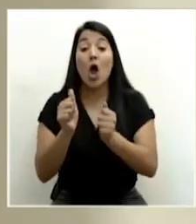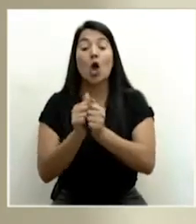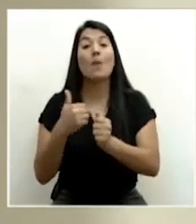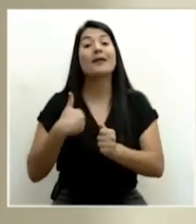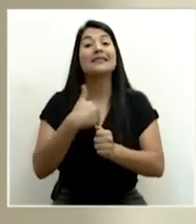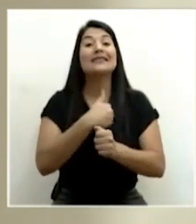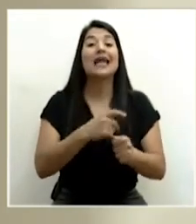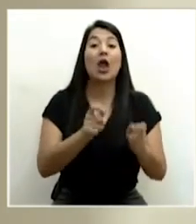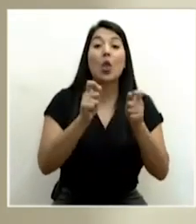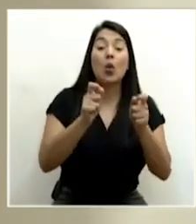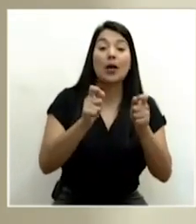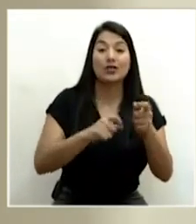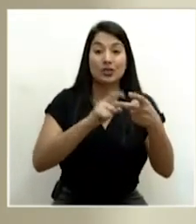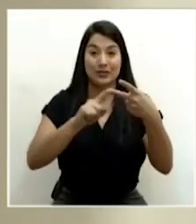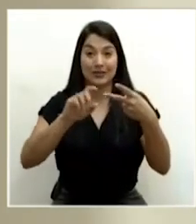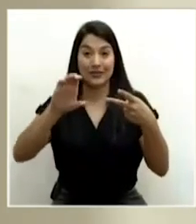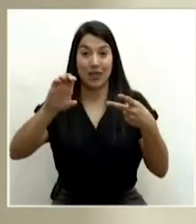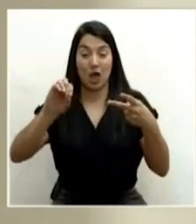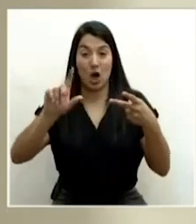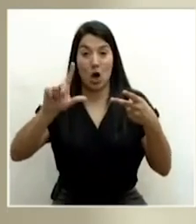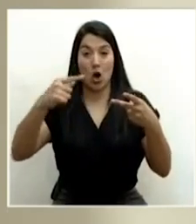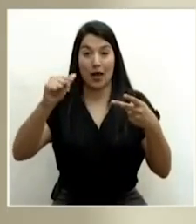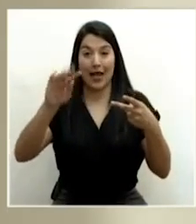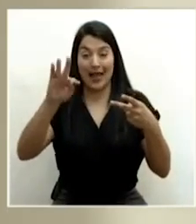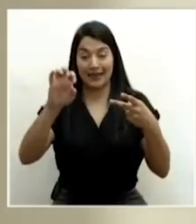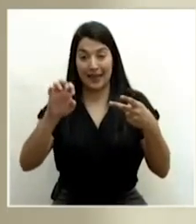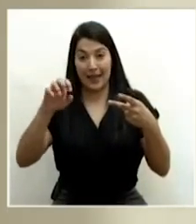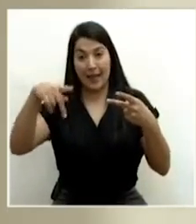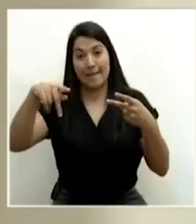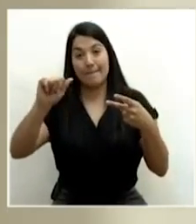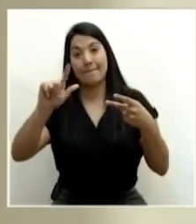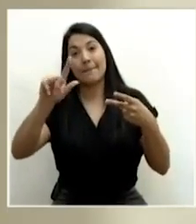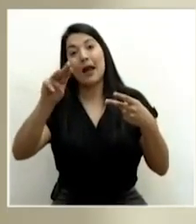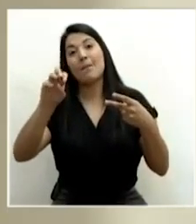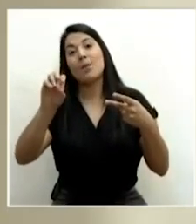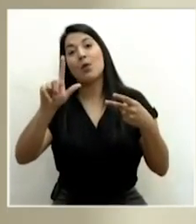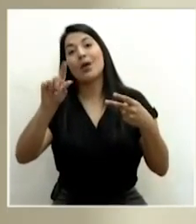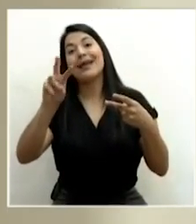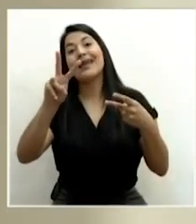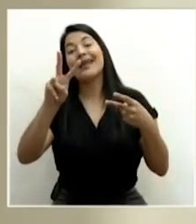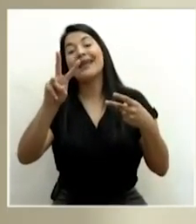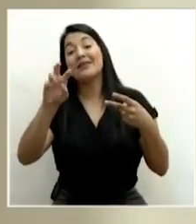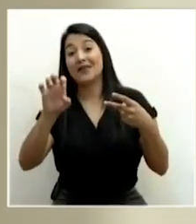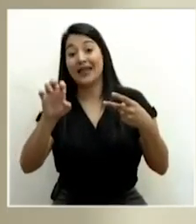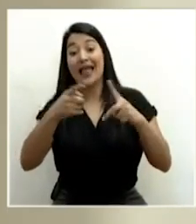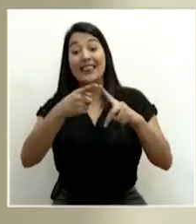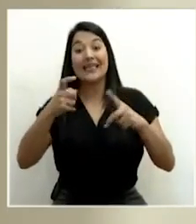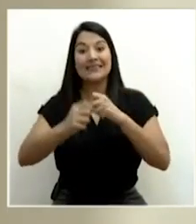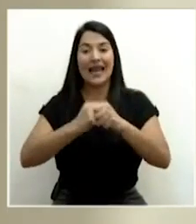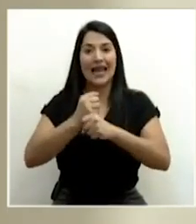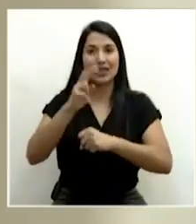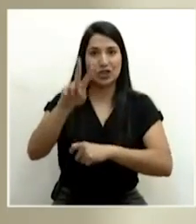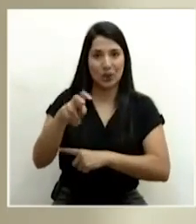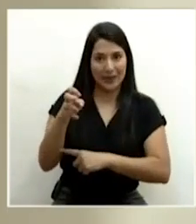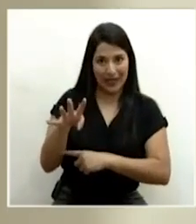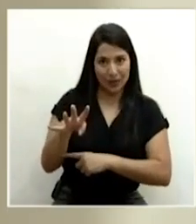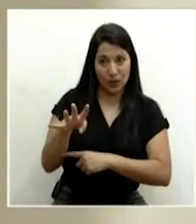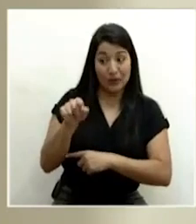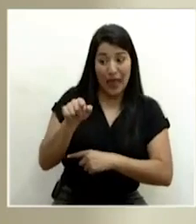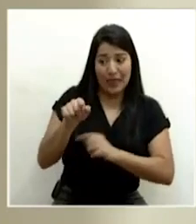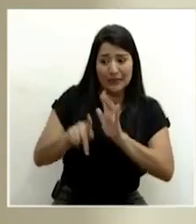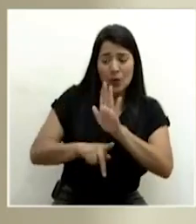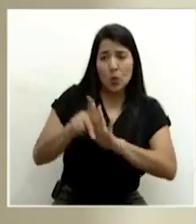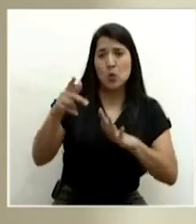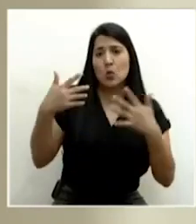Educación y Colgate Palmolive desde el 2014. Este programa ha sido sumamente exitoso